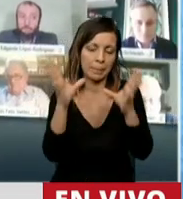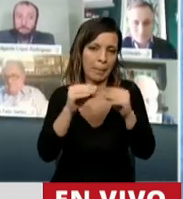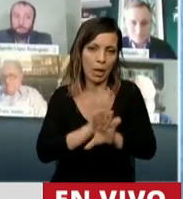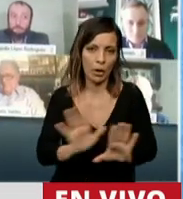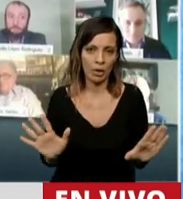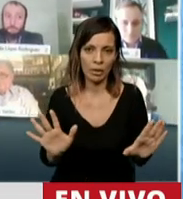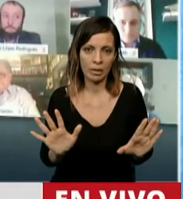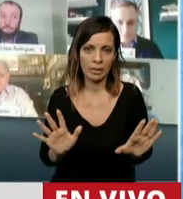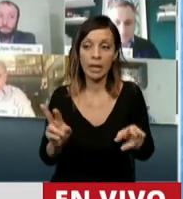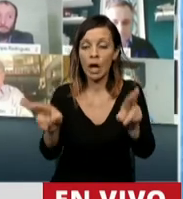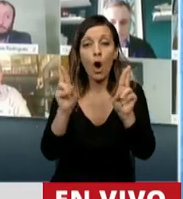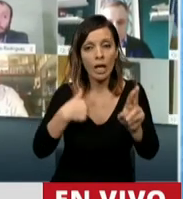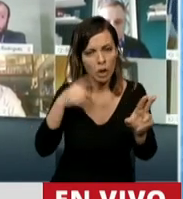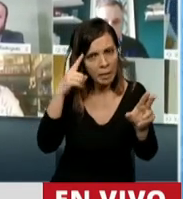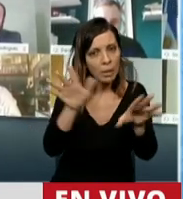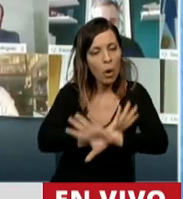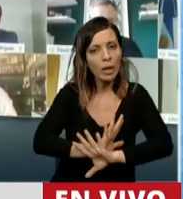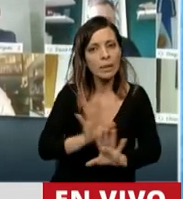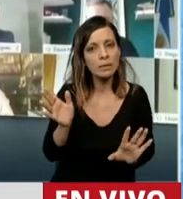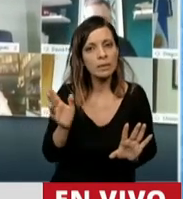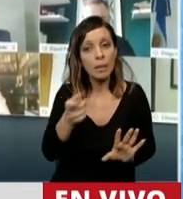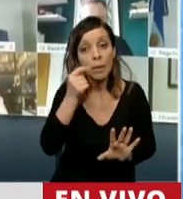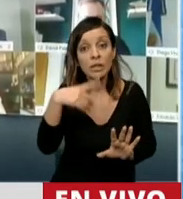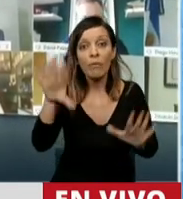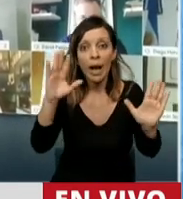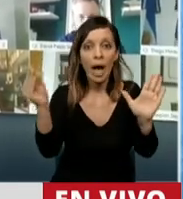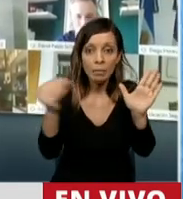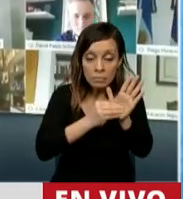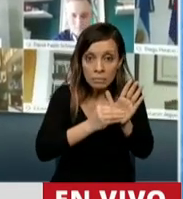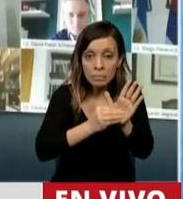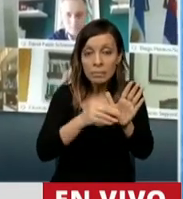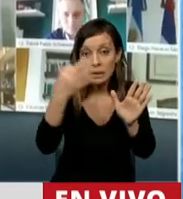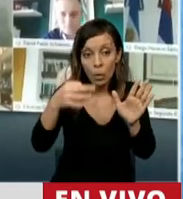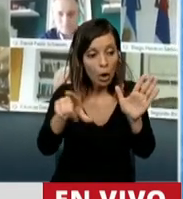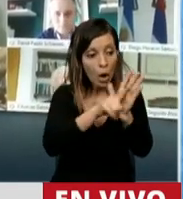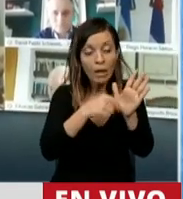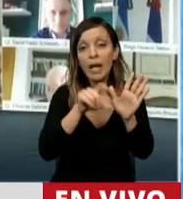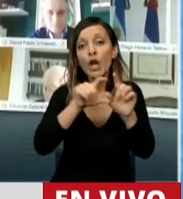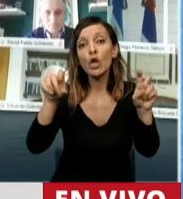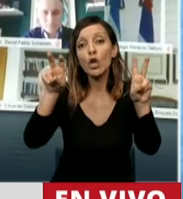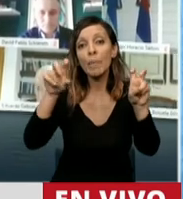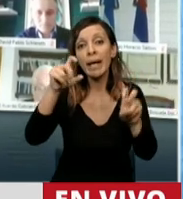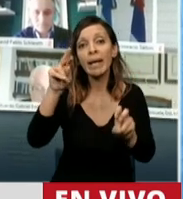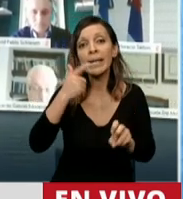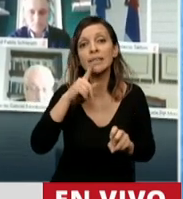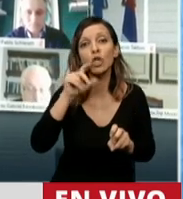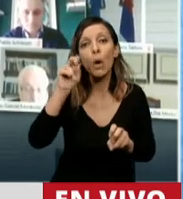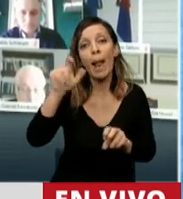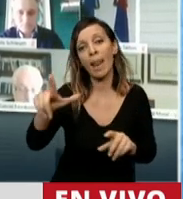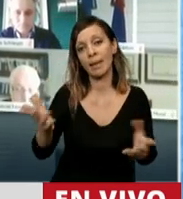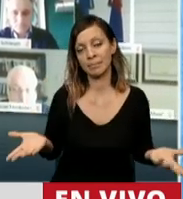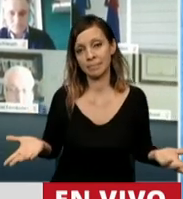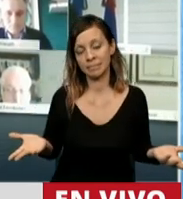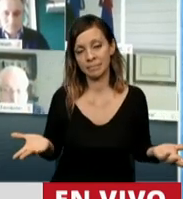ojalá me equivoque pero recordada en el tiempo como la ley Cristóbal por ello señor